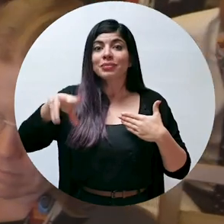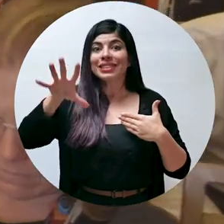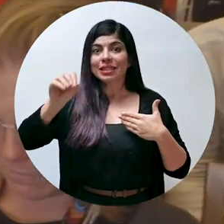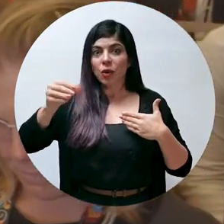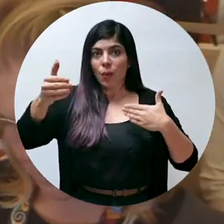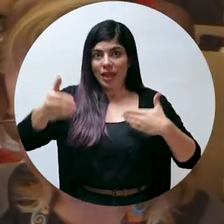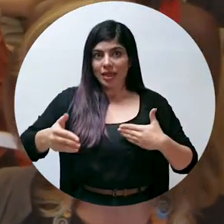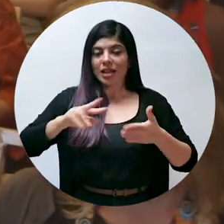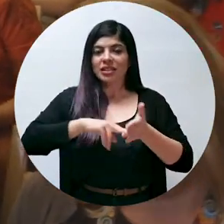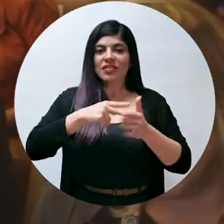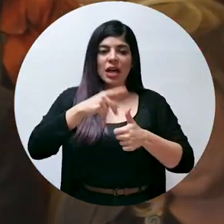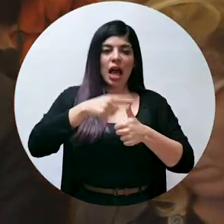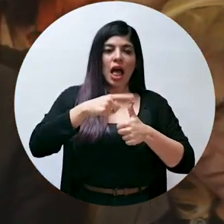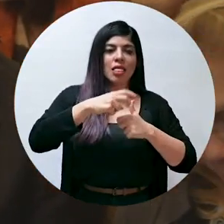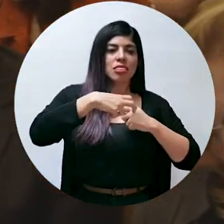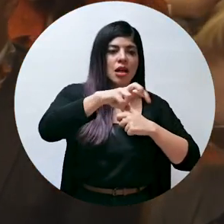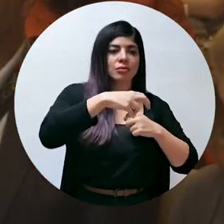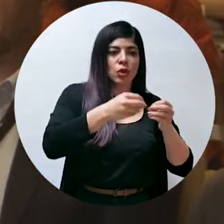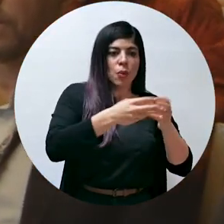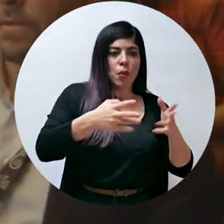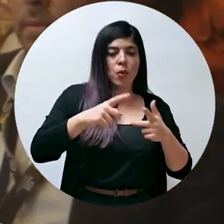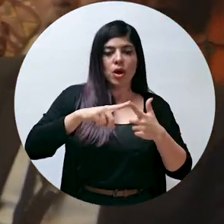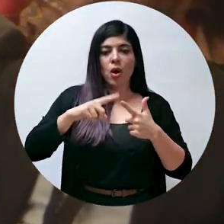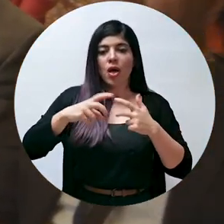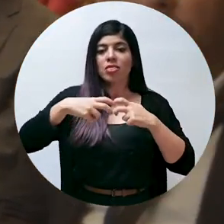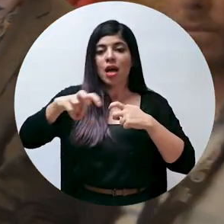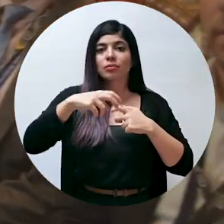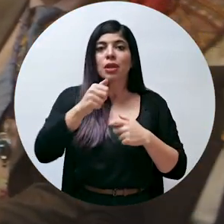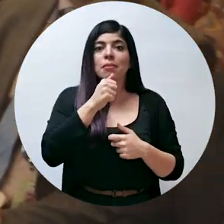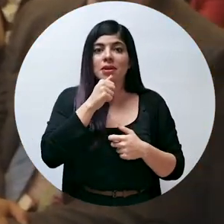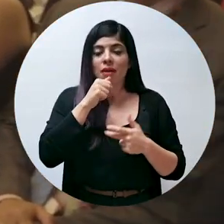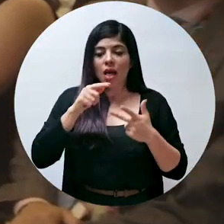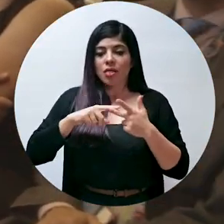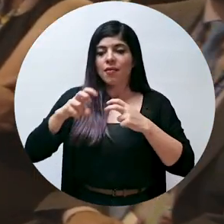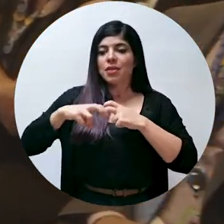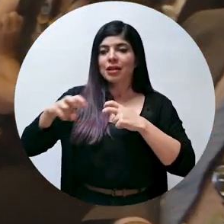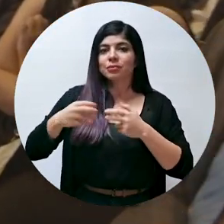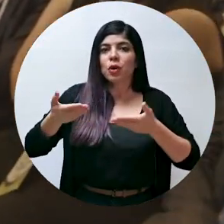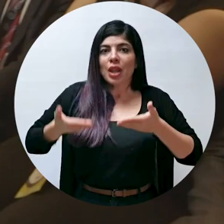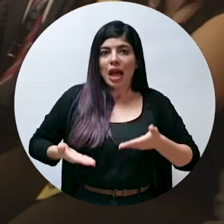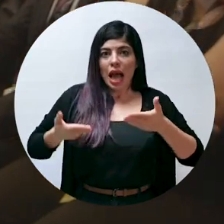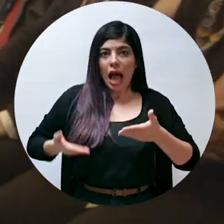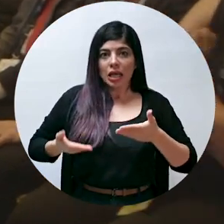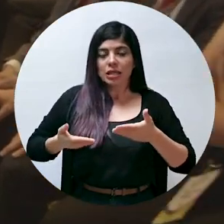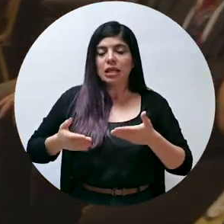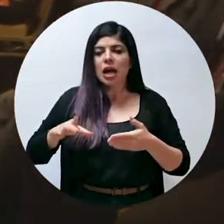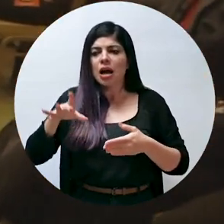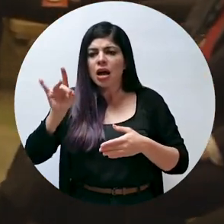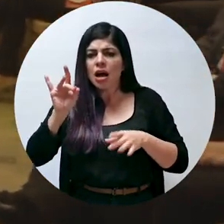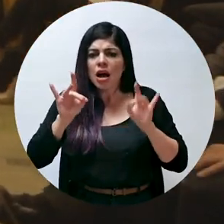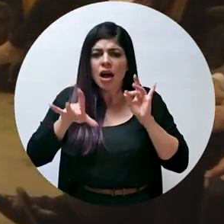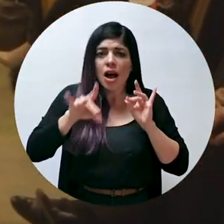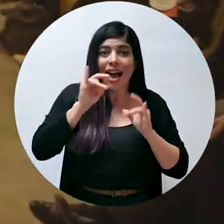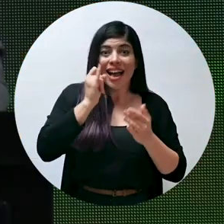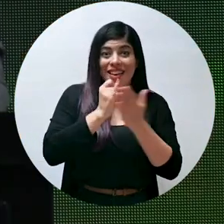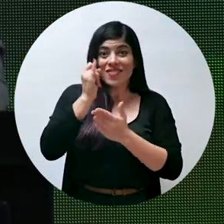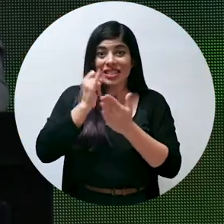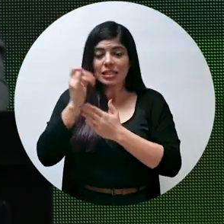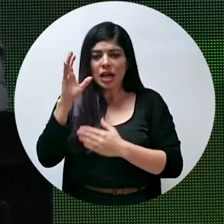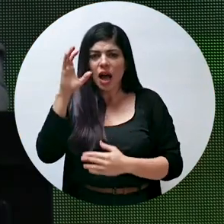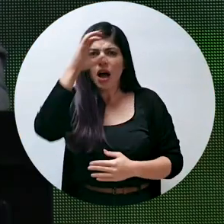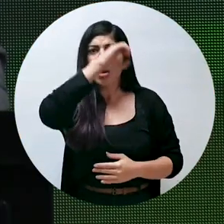decir, transporte público, transporte privado y transporte de carga, Los hallazgos de los investigadores